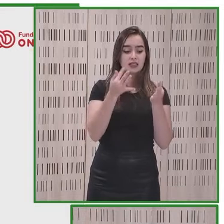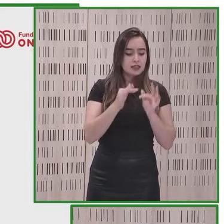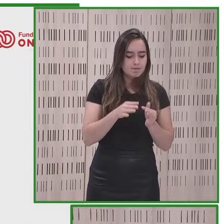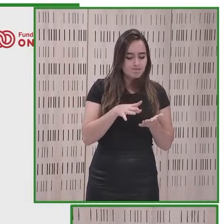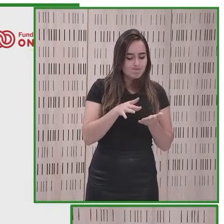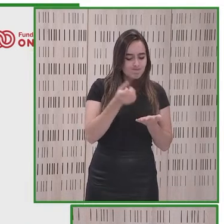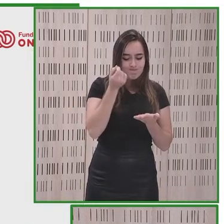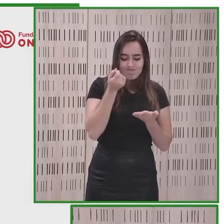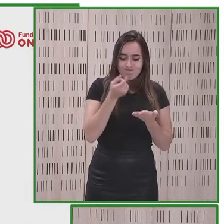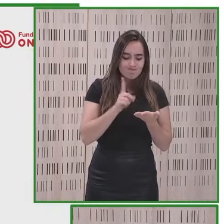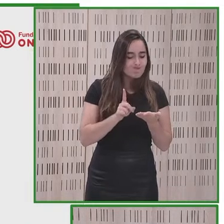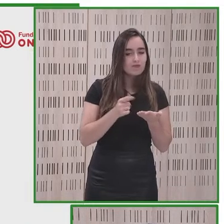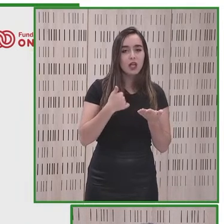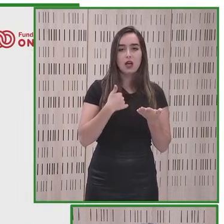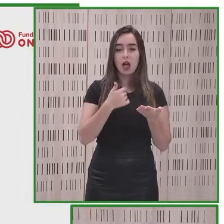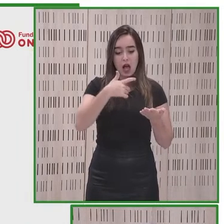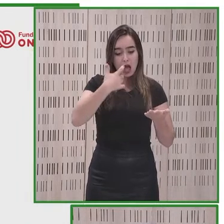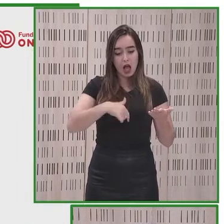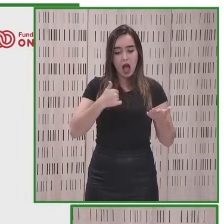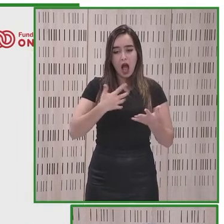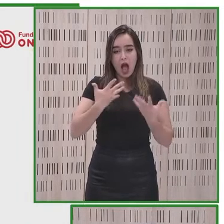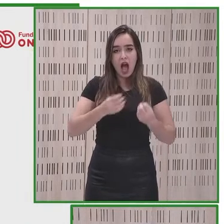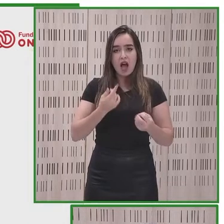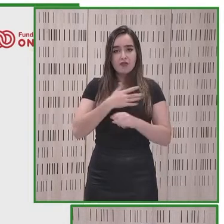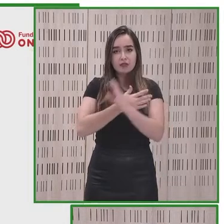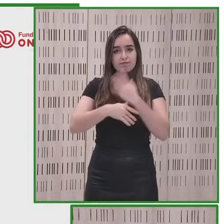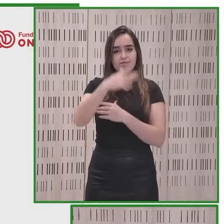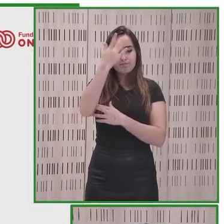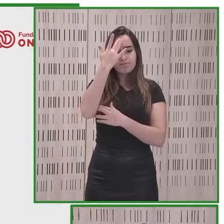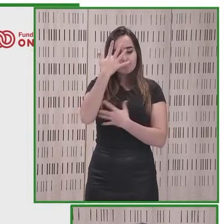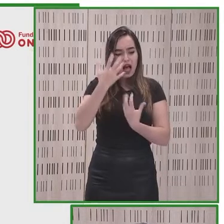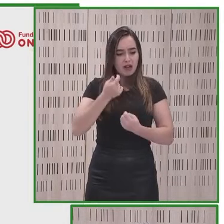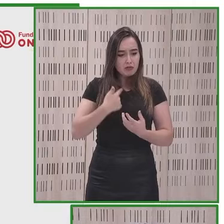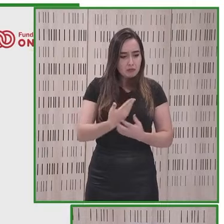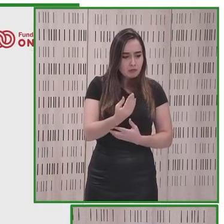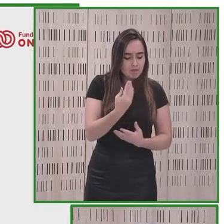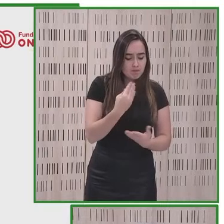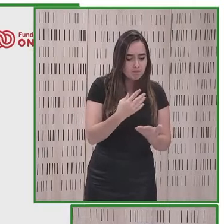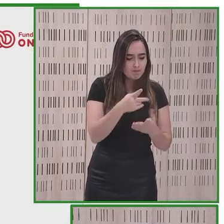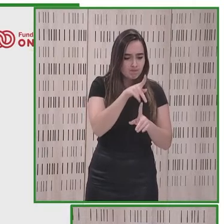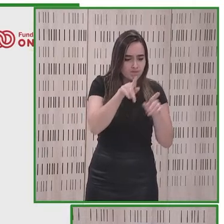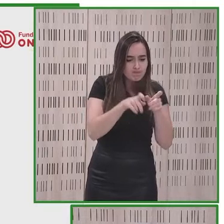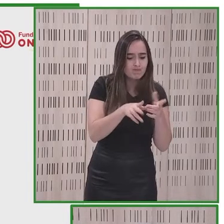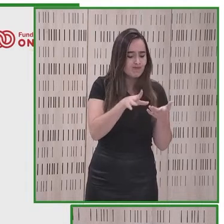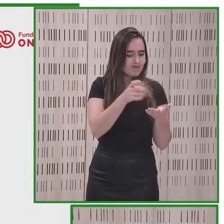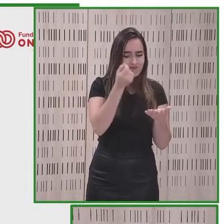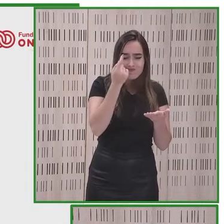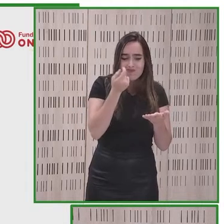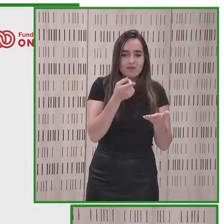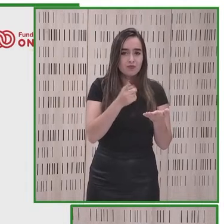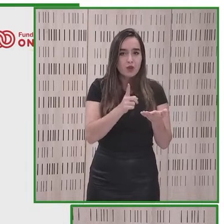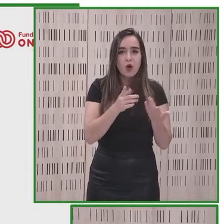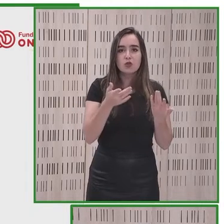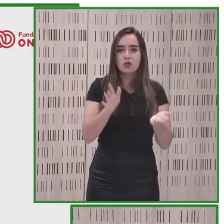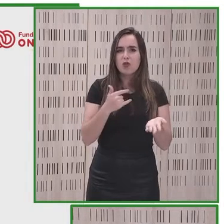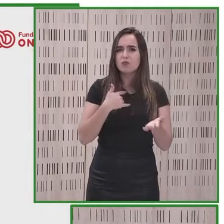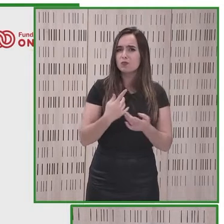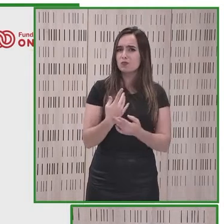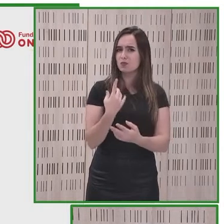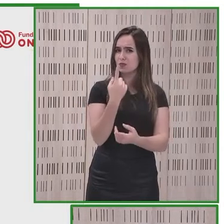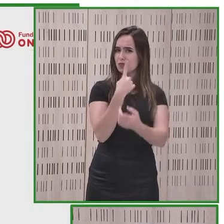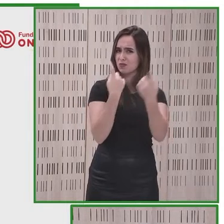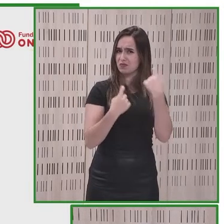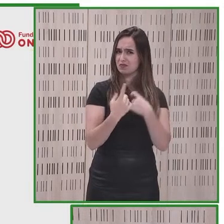discapacidad intelectual que no puedes comprender que es lo que están preguntando difícilmente se te va a evaluar a través de